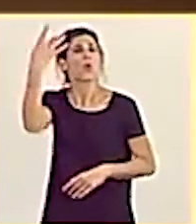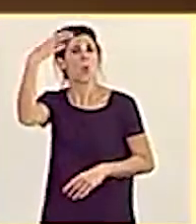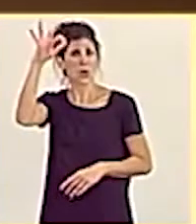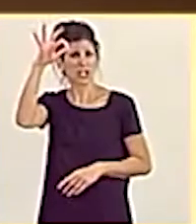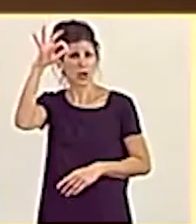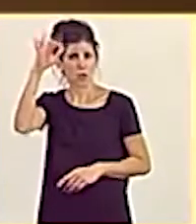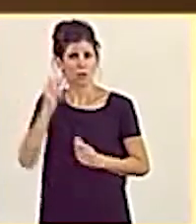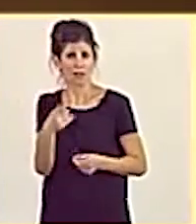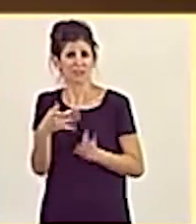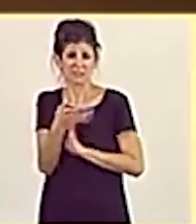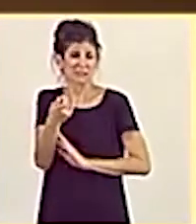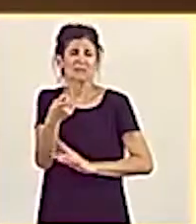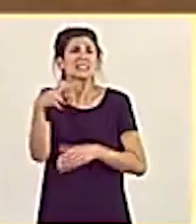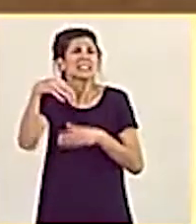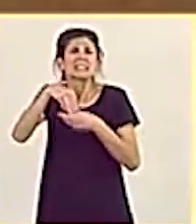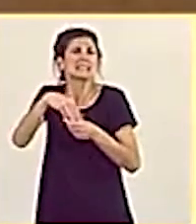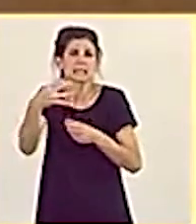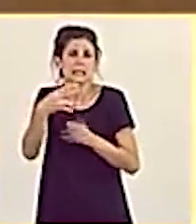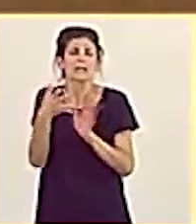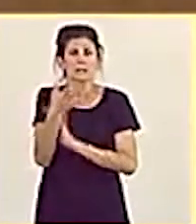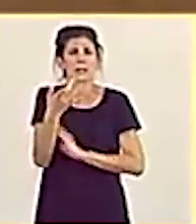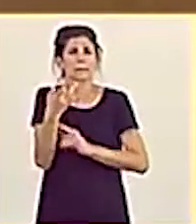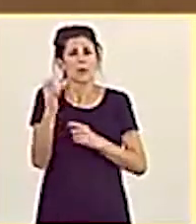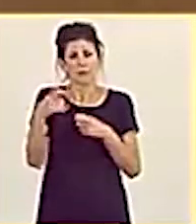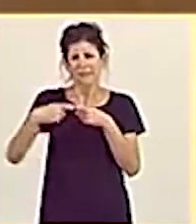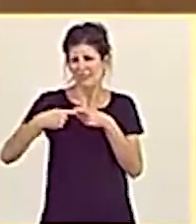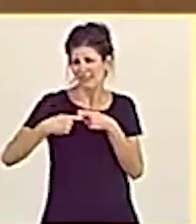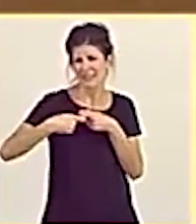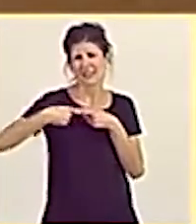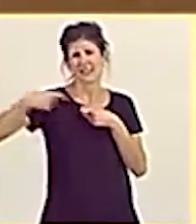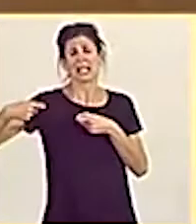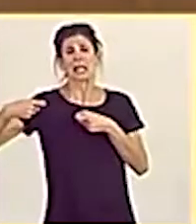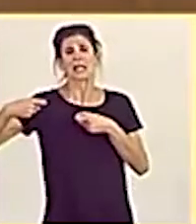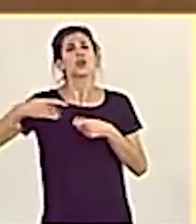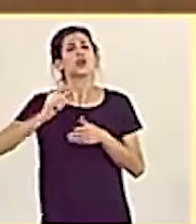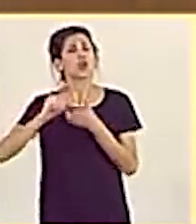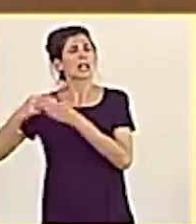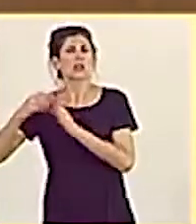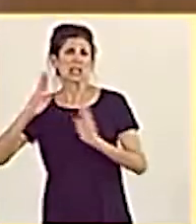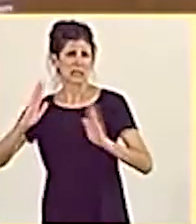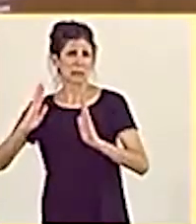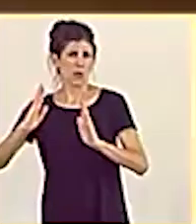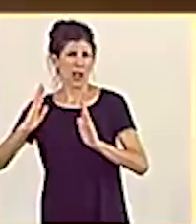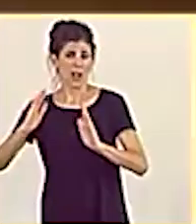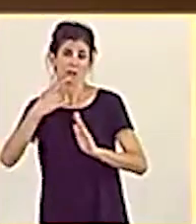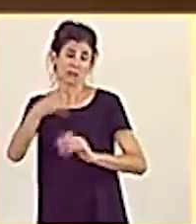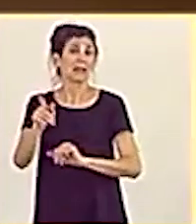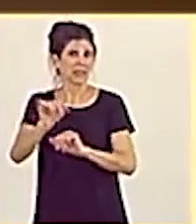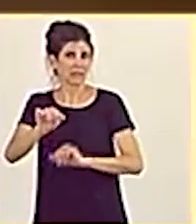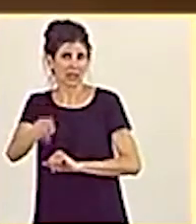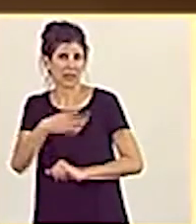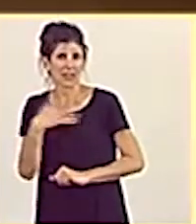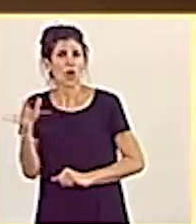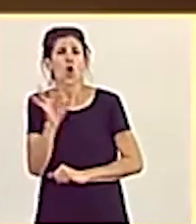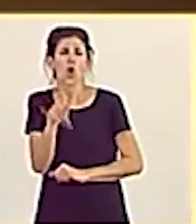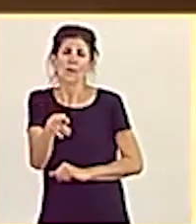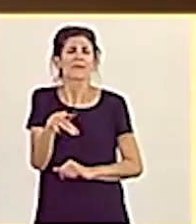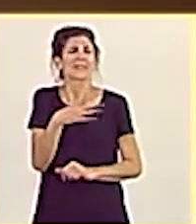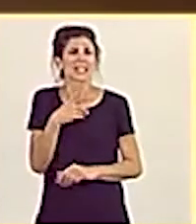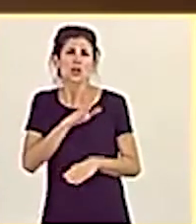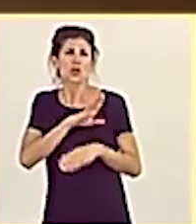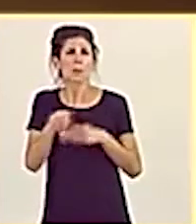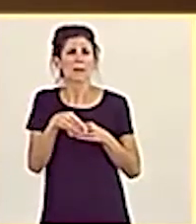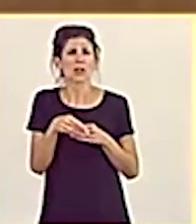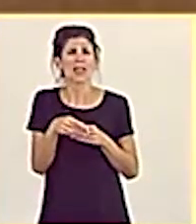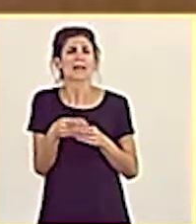fundamentalmente es extender la temporalidad a todos los contratos que ustedes defienden. O, por ejemplo, su querido complemento de